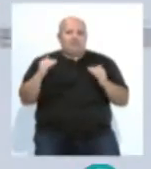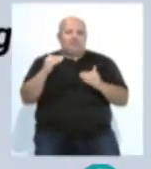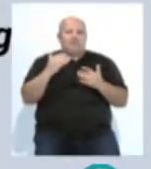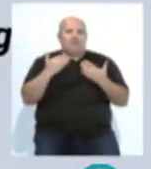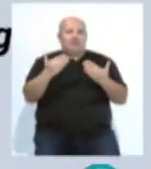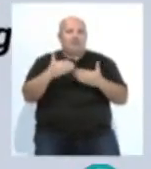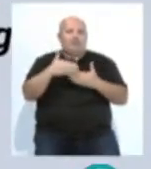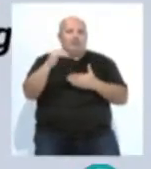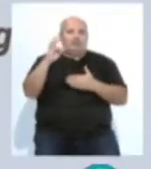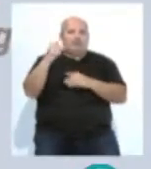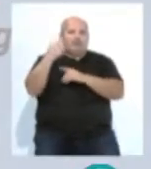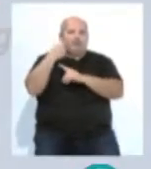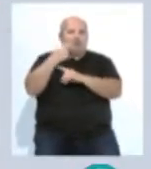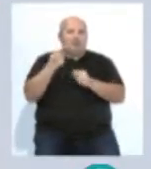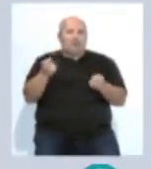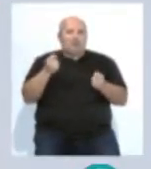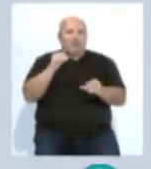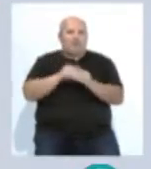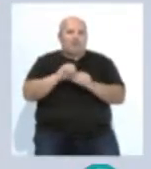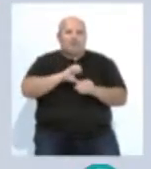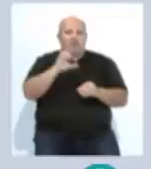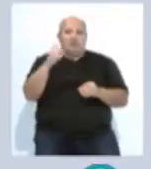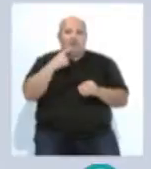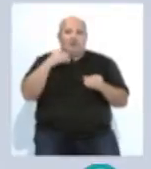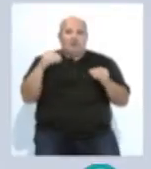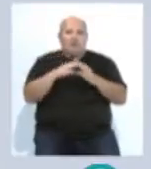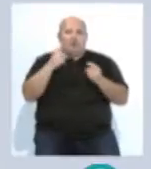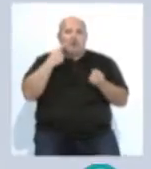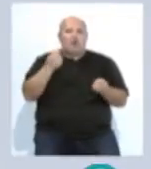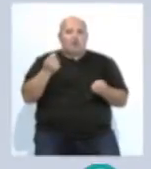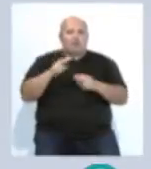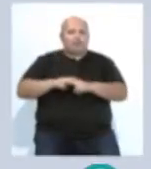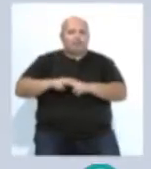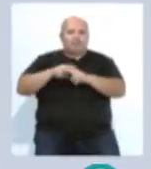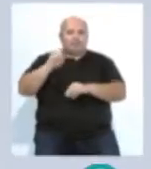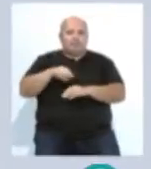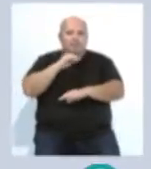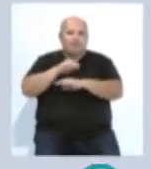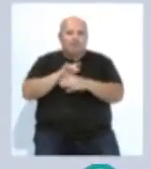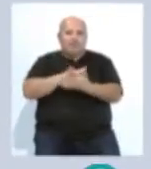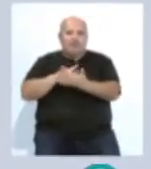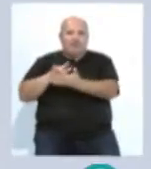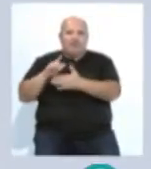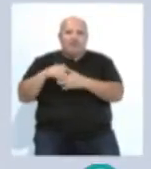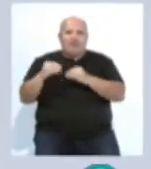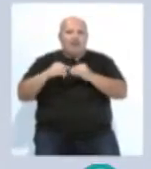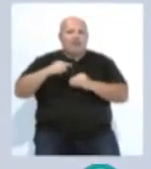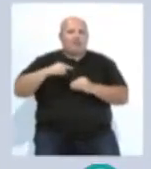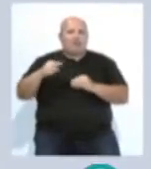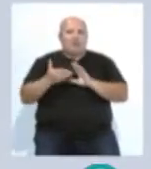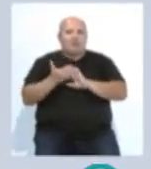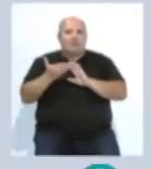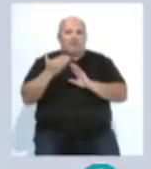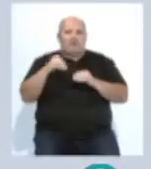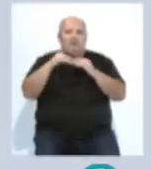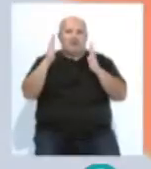en la IT por el control de fondos europeos. asegura que la Junta vigilará el cumplimiento del calendario para la ejecución de las obras